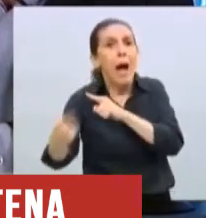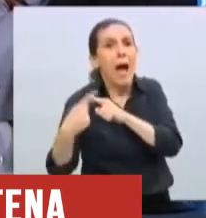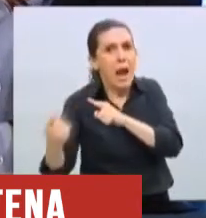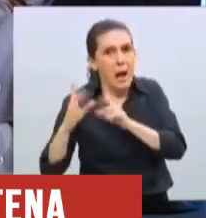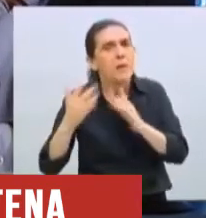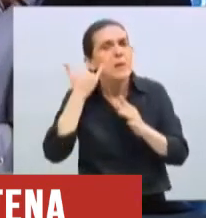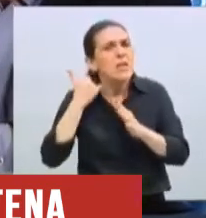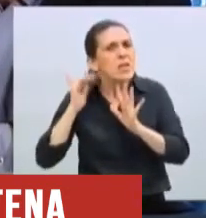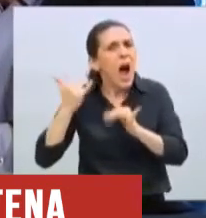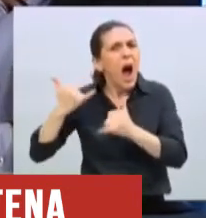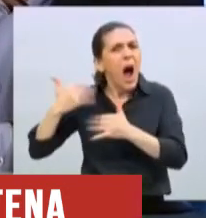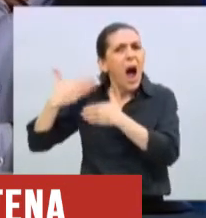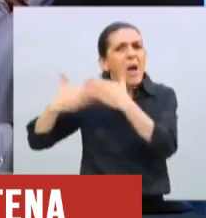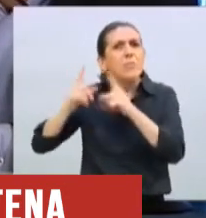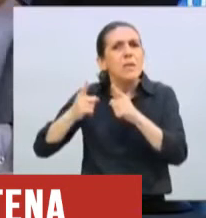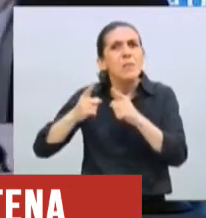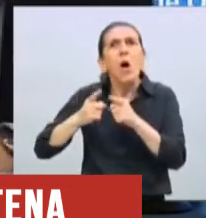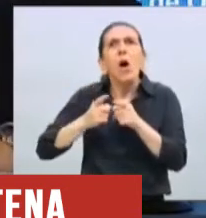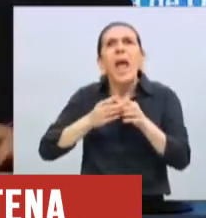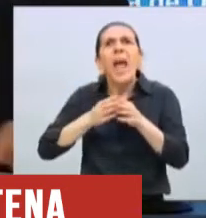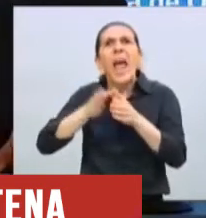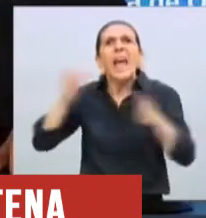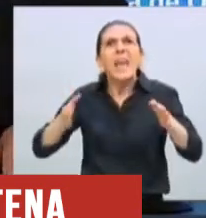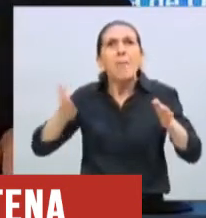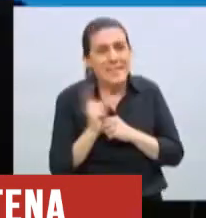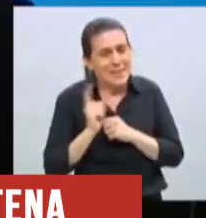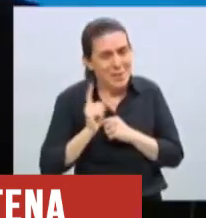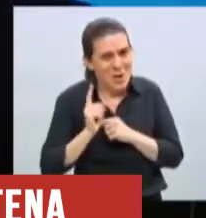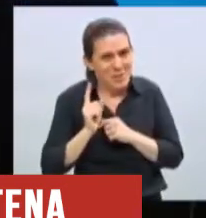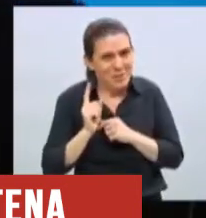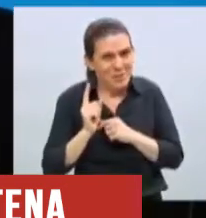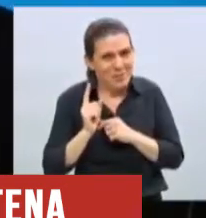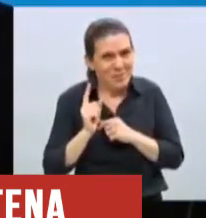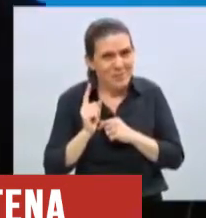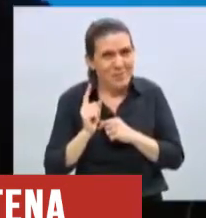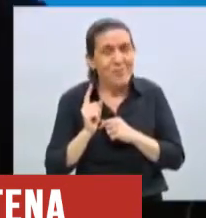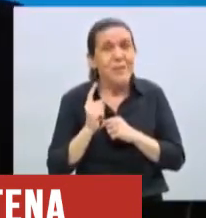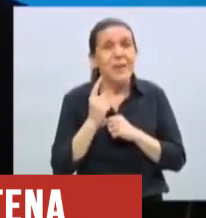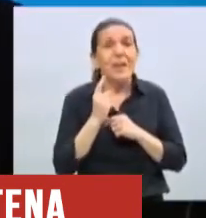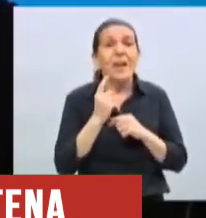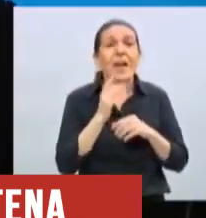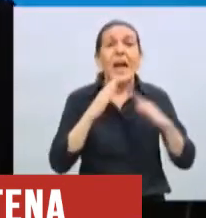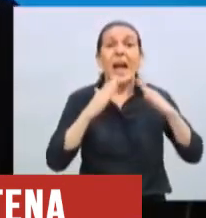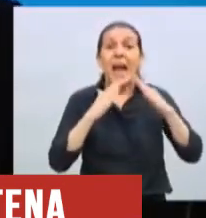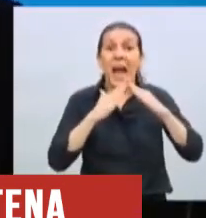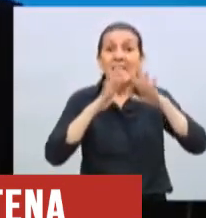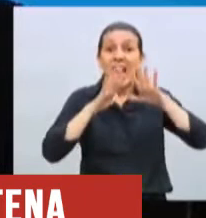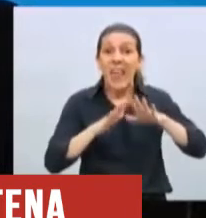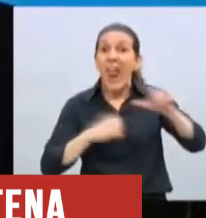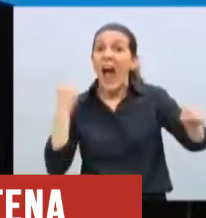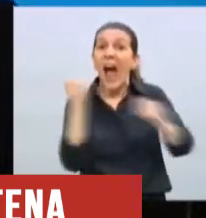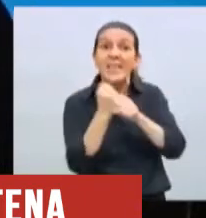encaminado desde la etapa anterior y vamos a seguir trabajándolo. La cuarentena se extiende hasta el 24 de mayo.